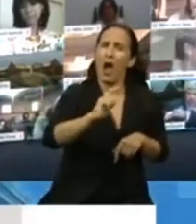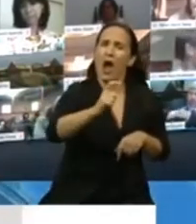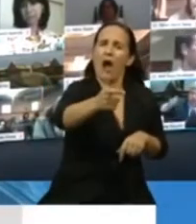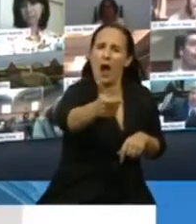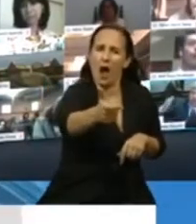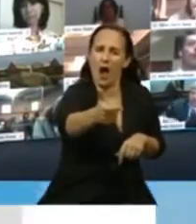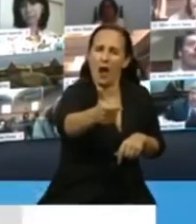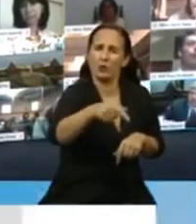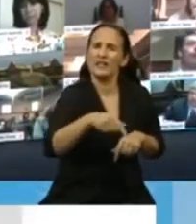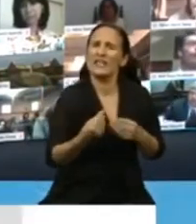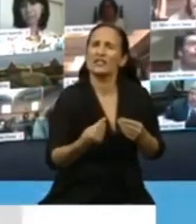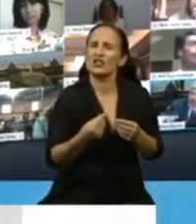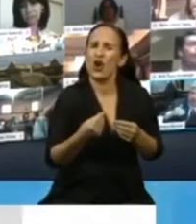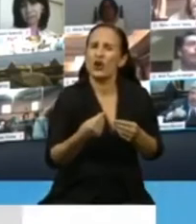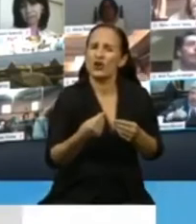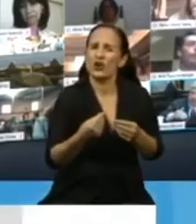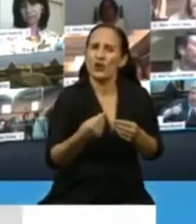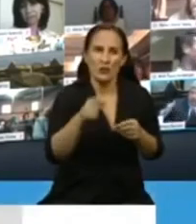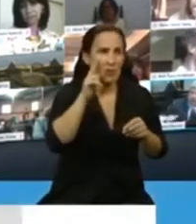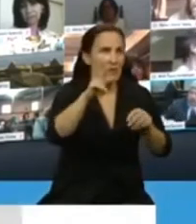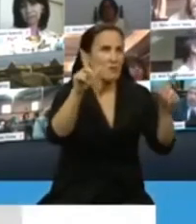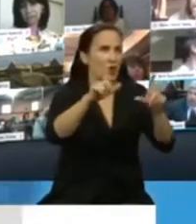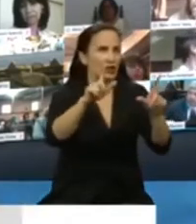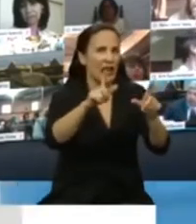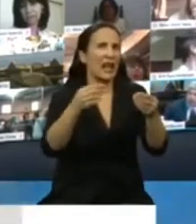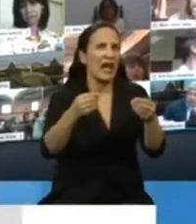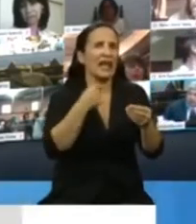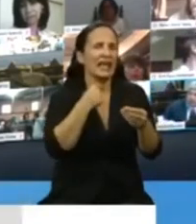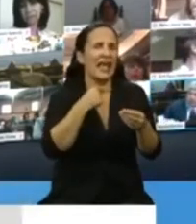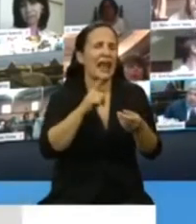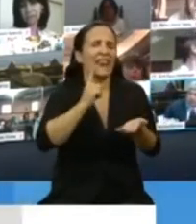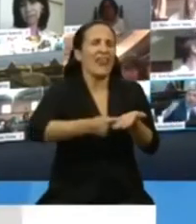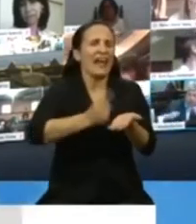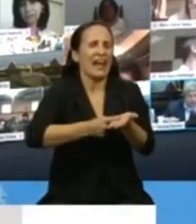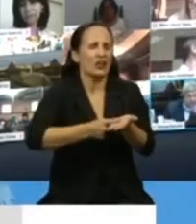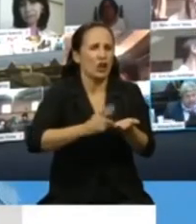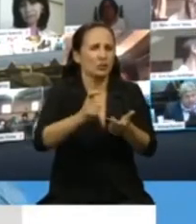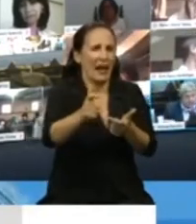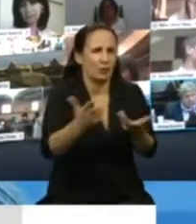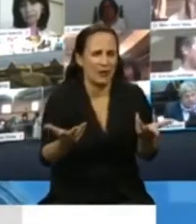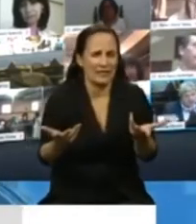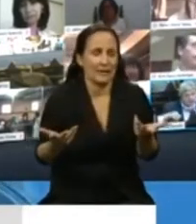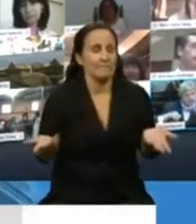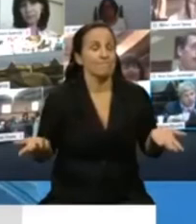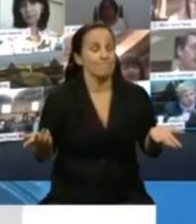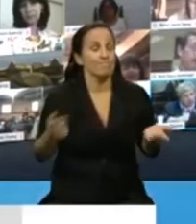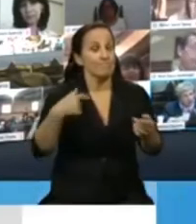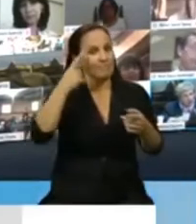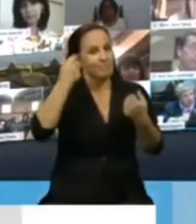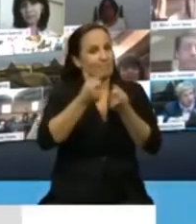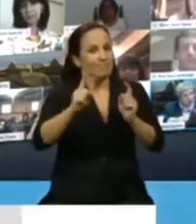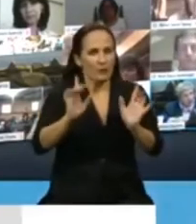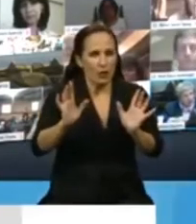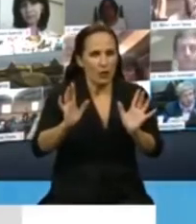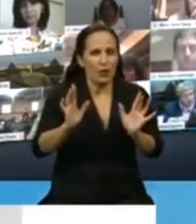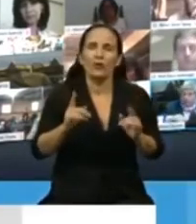actualización de las jubilaciones a través de decretos. Es cierto que mantenemos diferencias también cuando planteamos